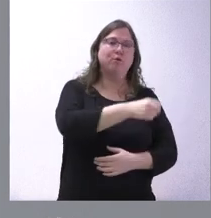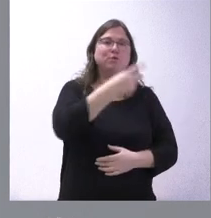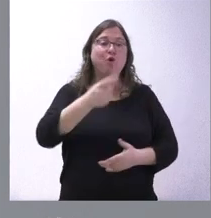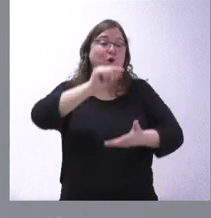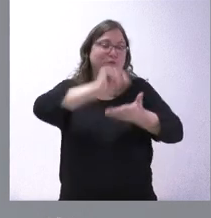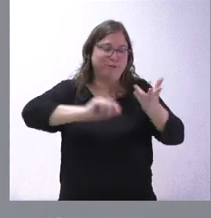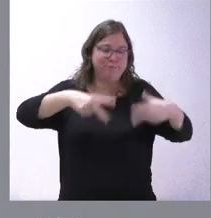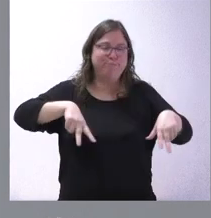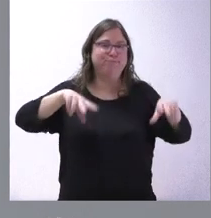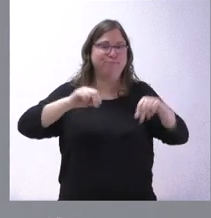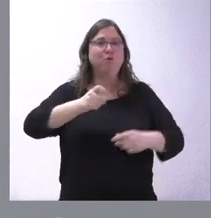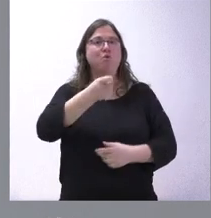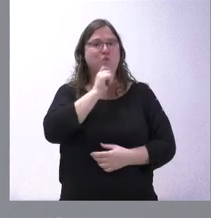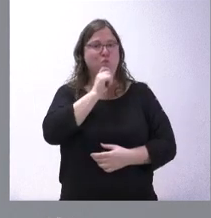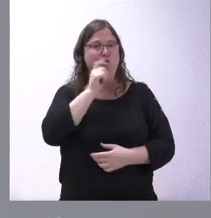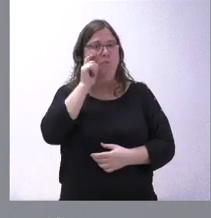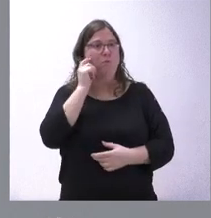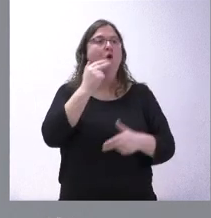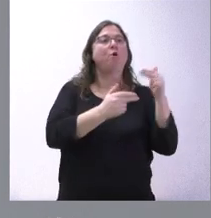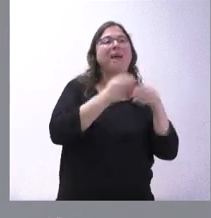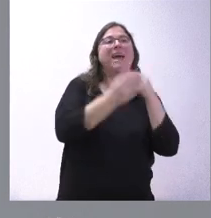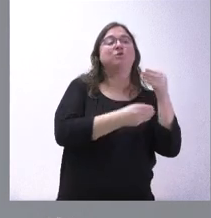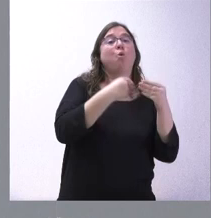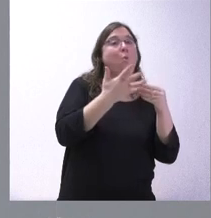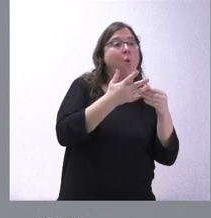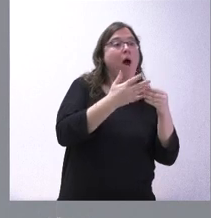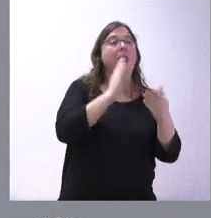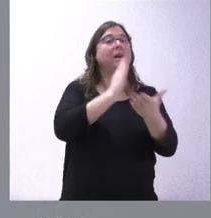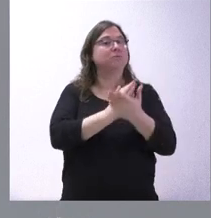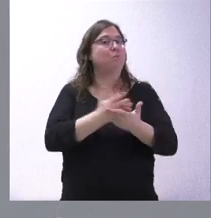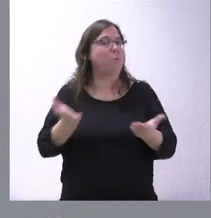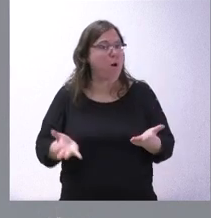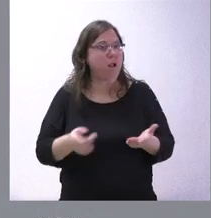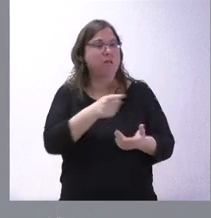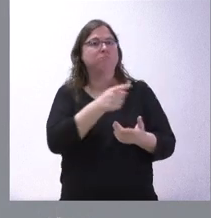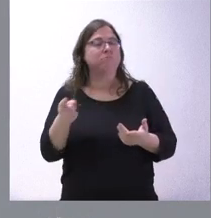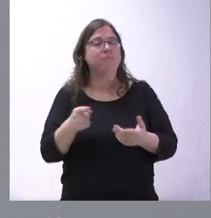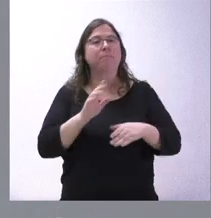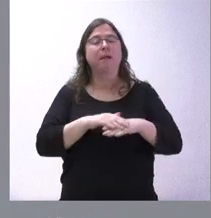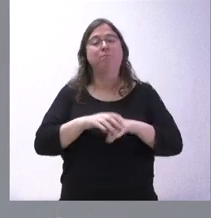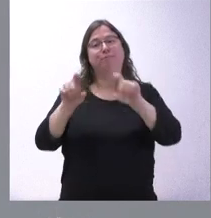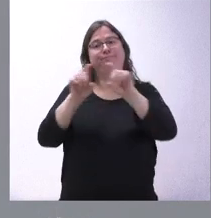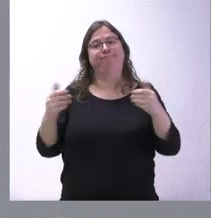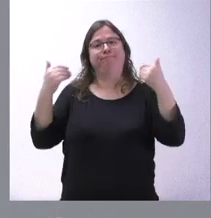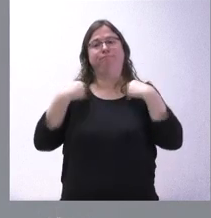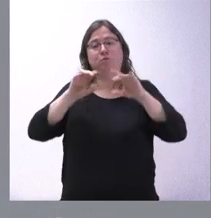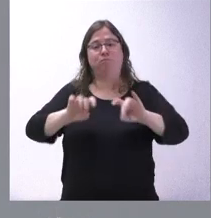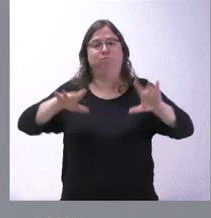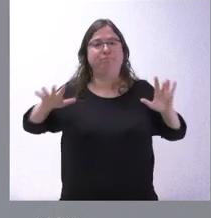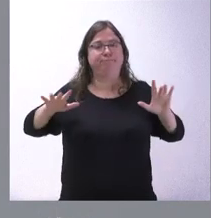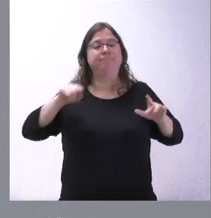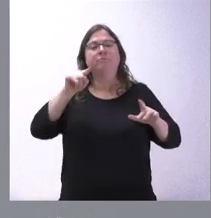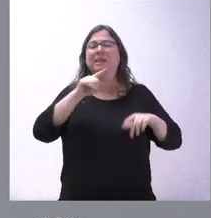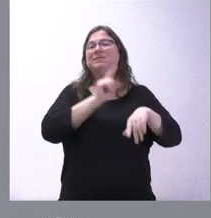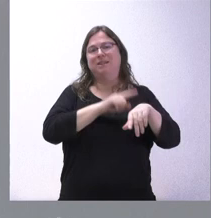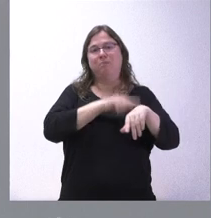y ver qué parte de la obra se ha ejecutado, cuál es la penalización o sanción que se pueda imponer al licitador que abandona la obra. Esto lleva un